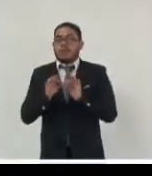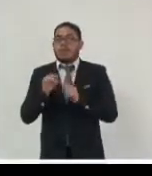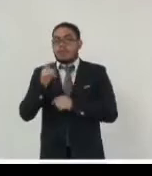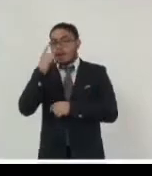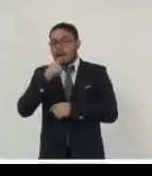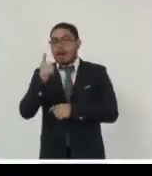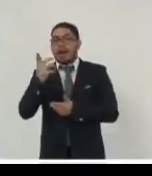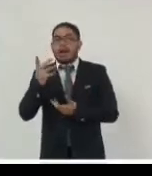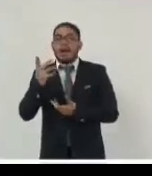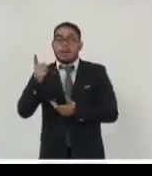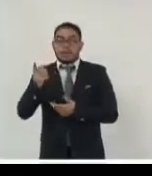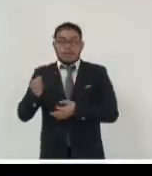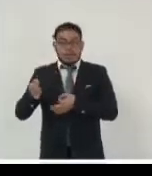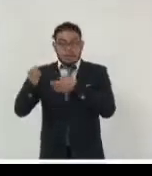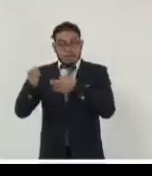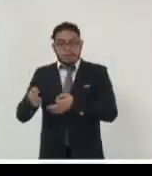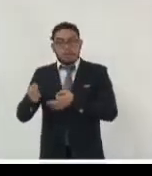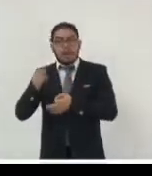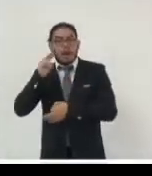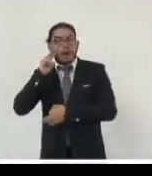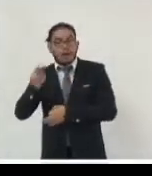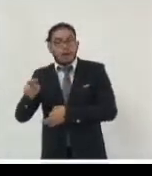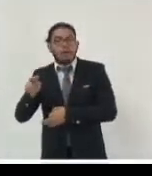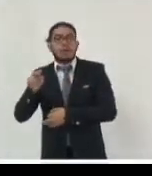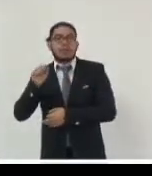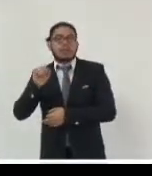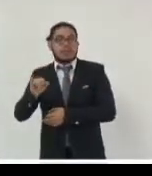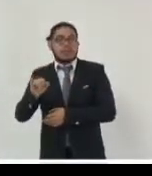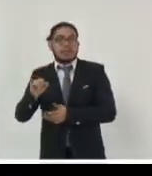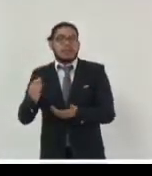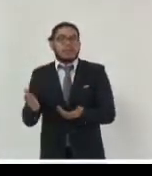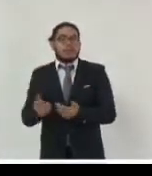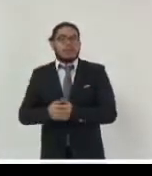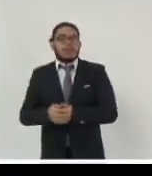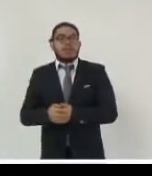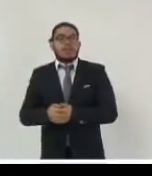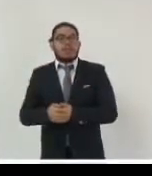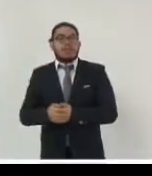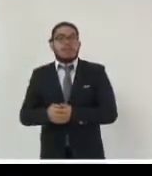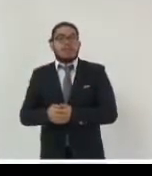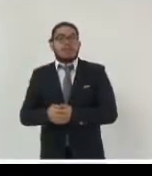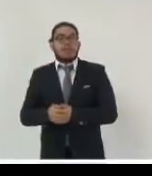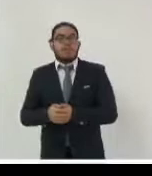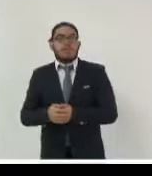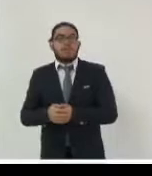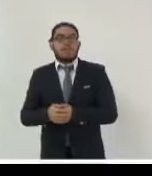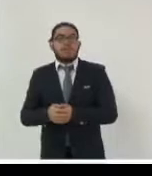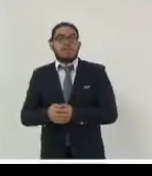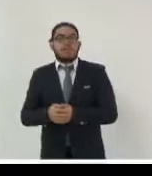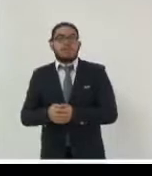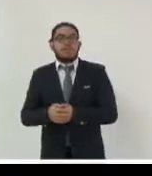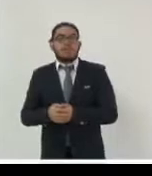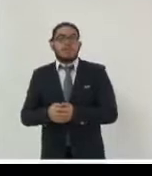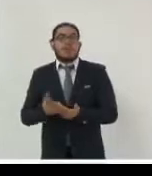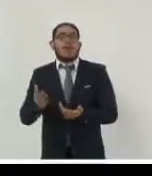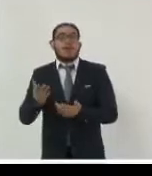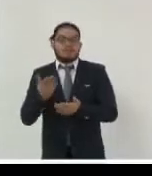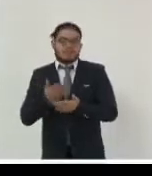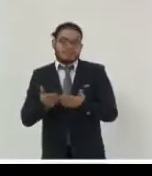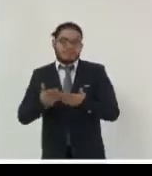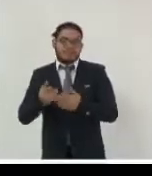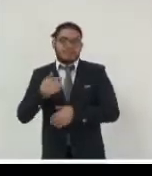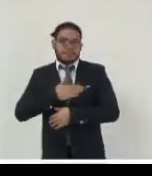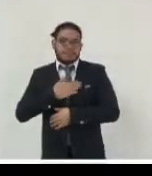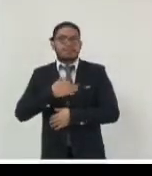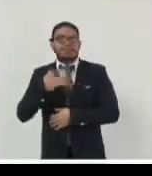y su habilidad ahora yo siempre parto de la